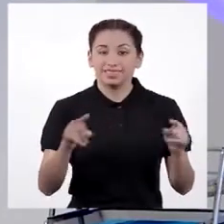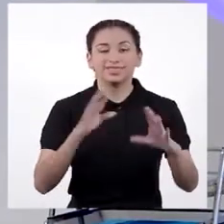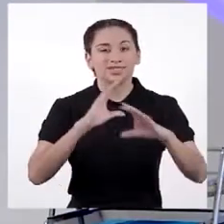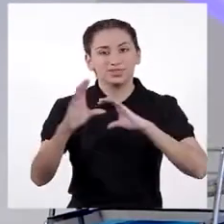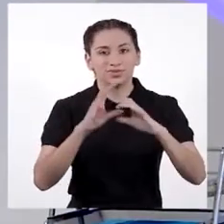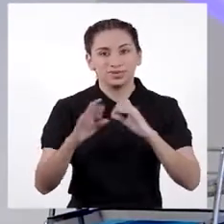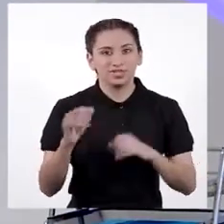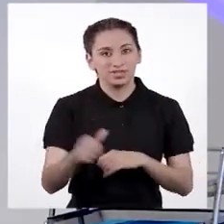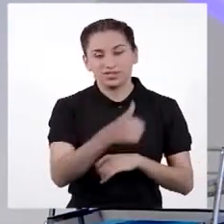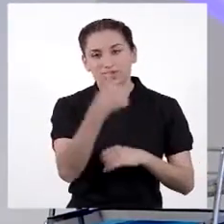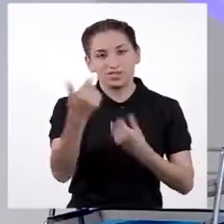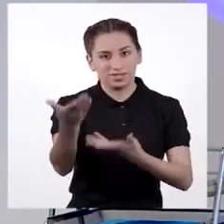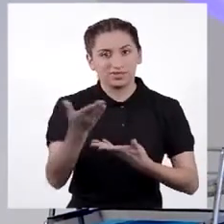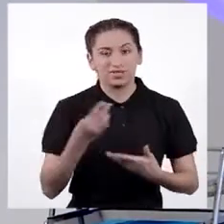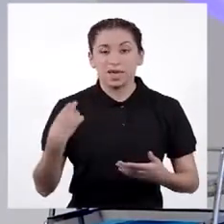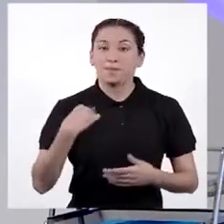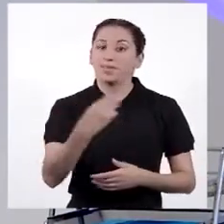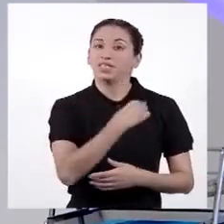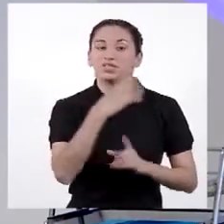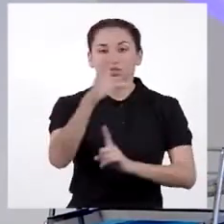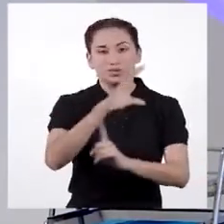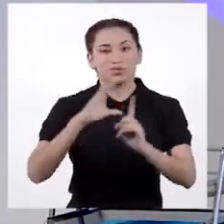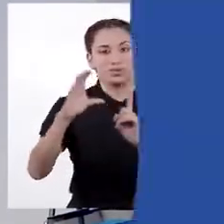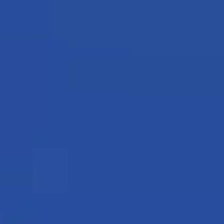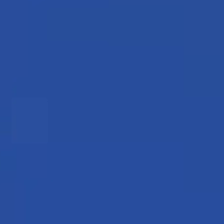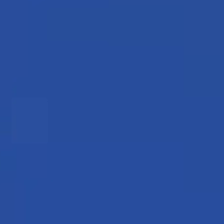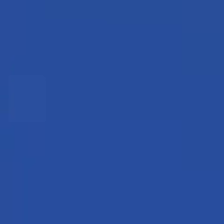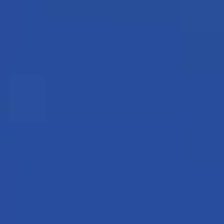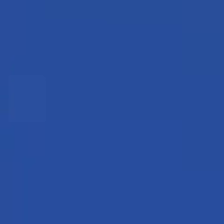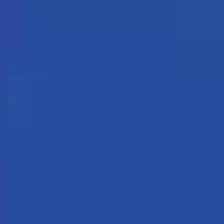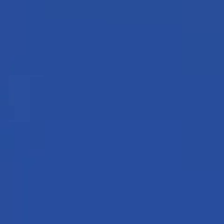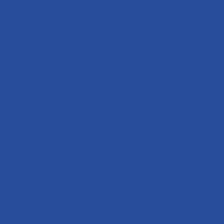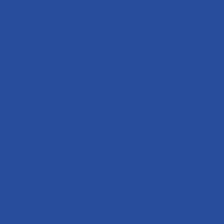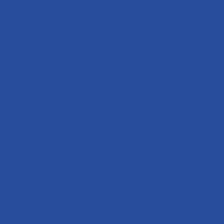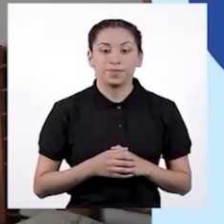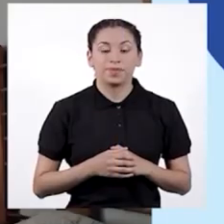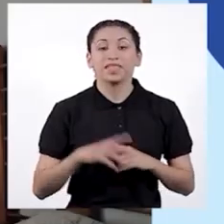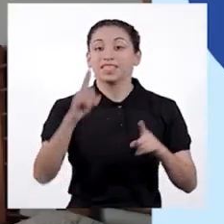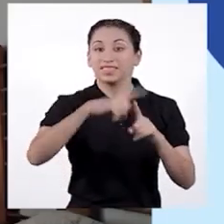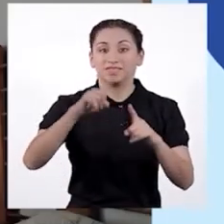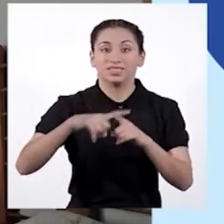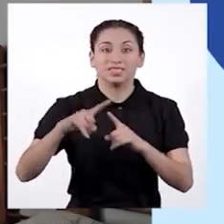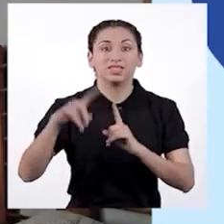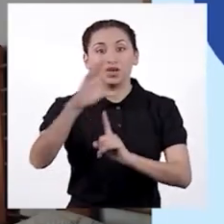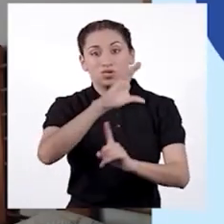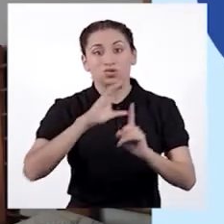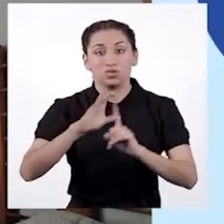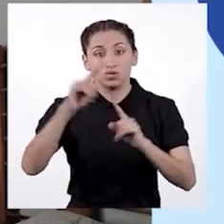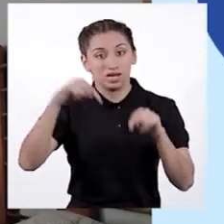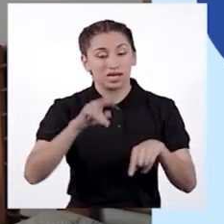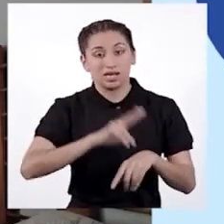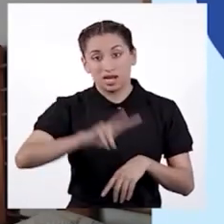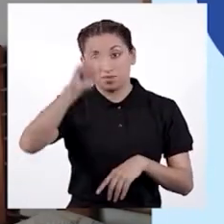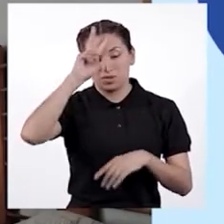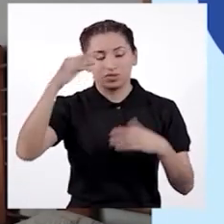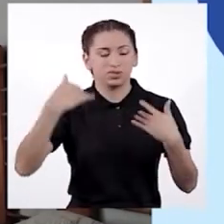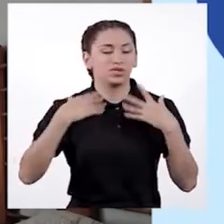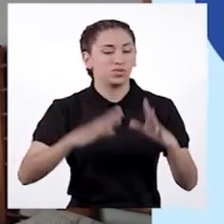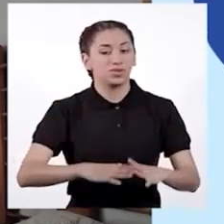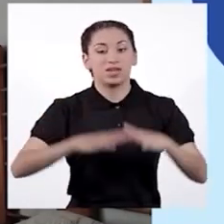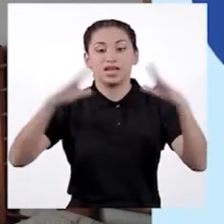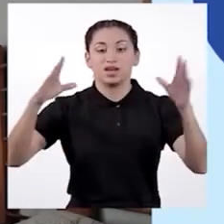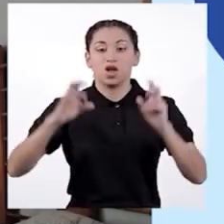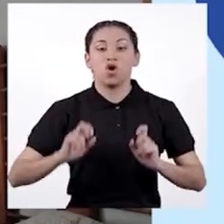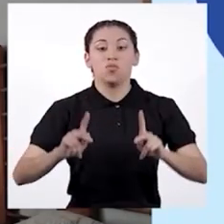eso nos hablará nuestra siguiente invitada del Ministerio de Cultura en la siguiente entrevista. La diversidad cultural del Perú constituye una